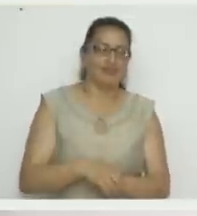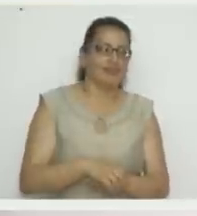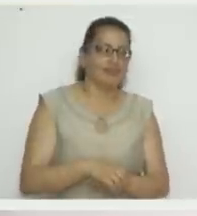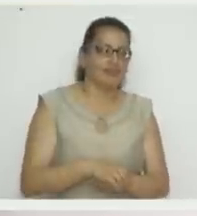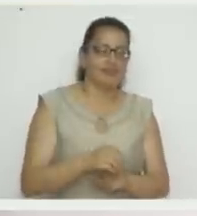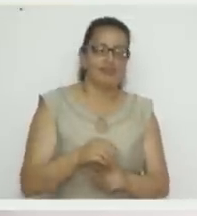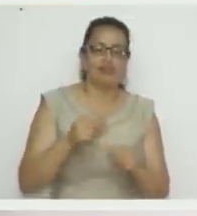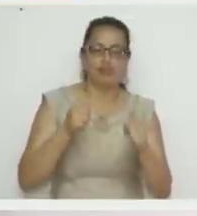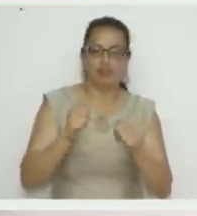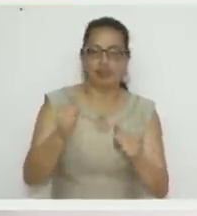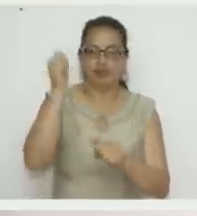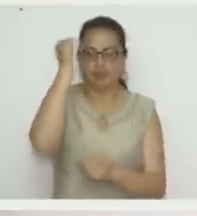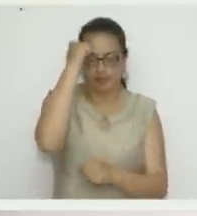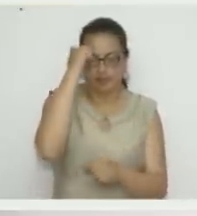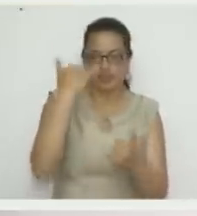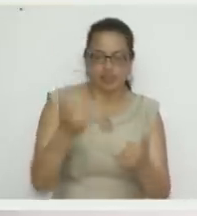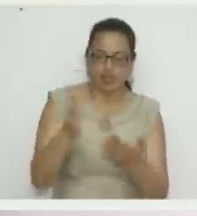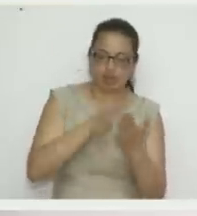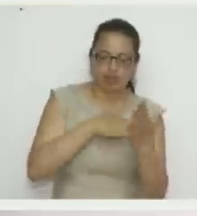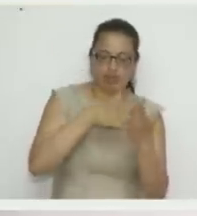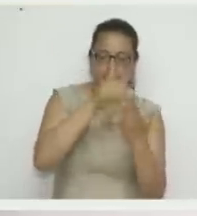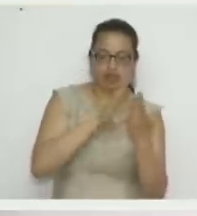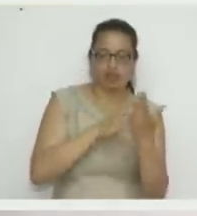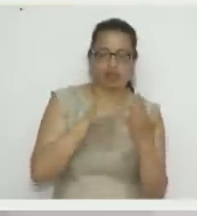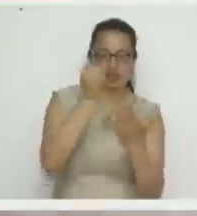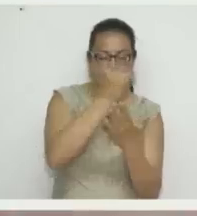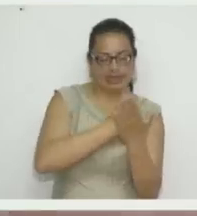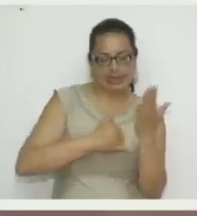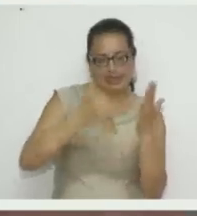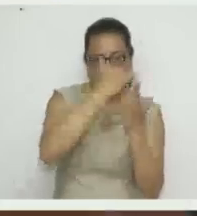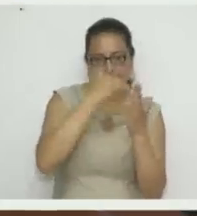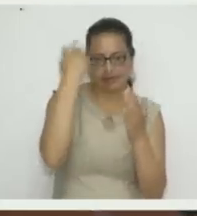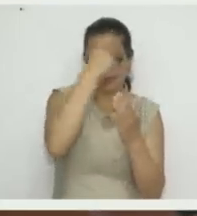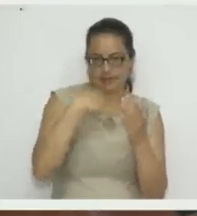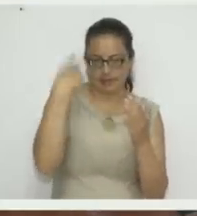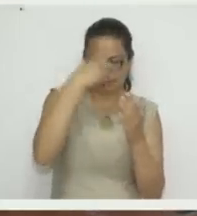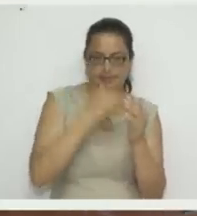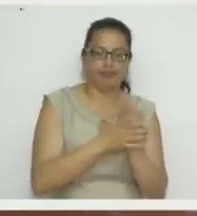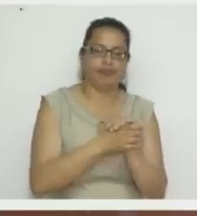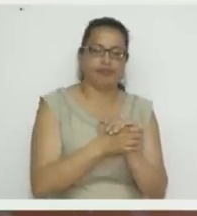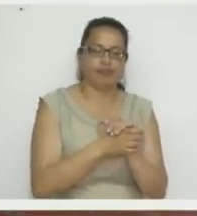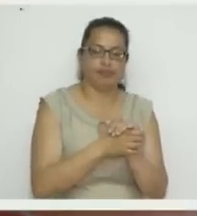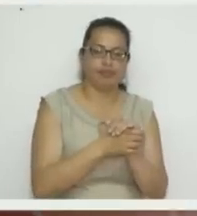Bueno, profe, ¿qué le hizo ahí? Ya lo maquilló por adelantar un poquito. Bueno, acá maquillamos.